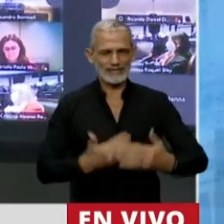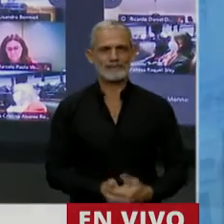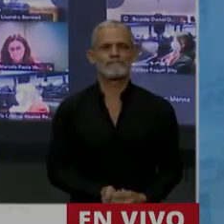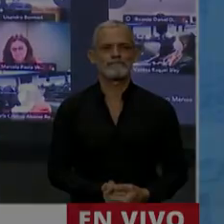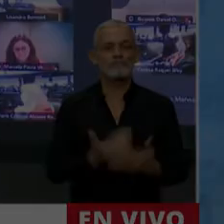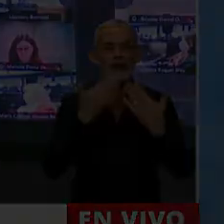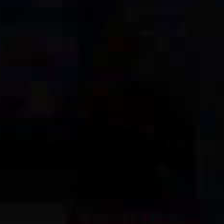Gracias, Diputado.